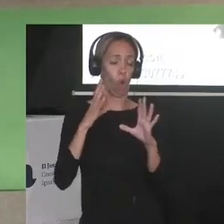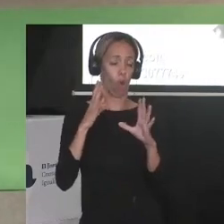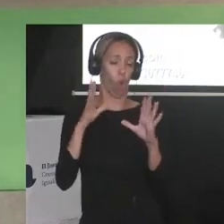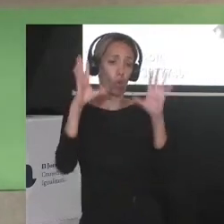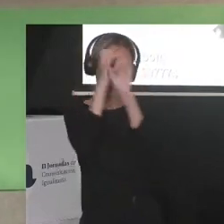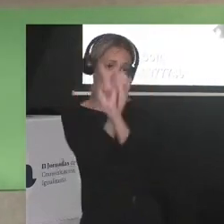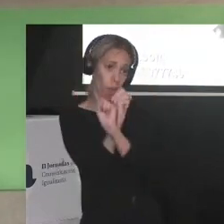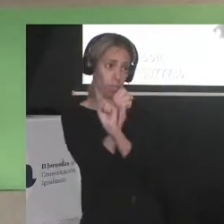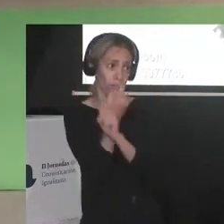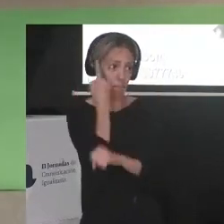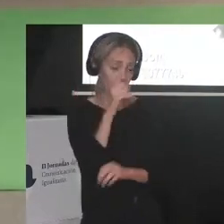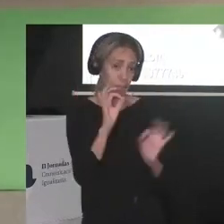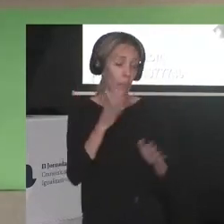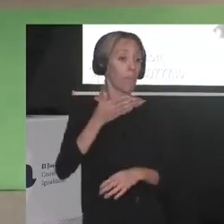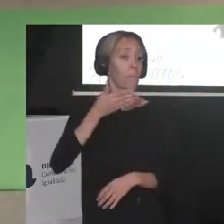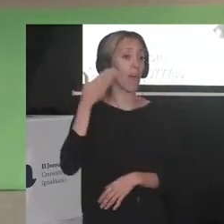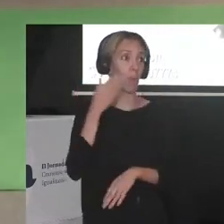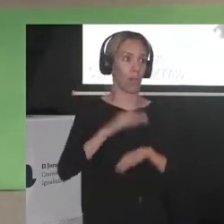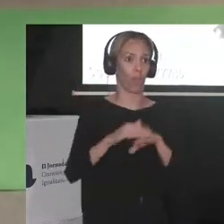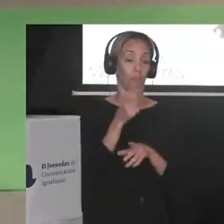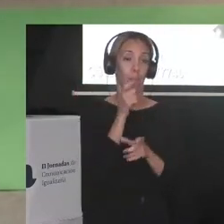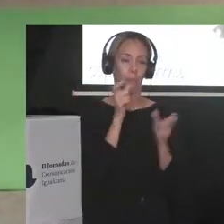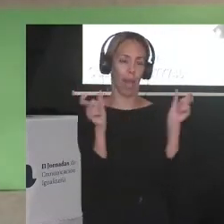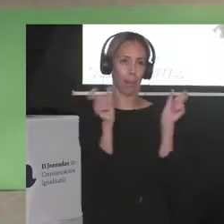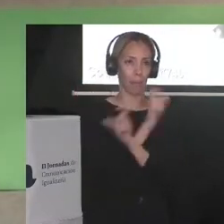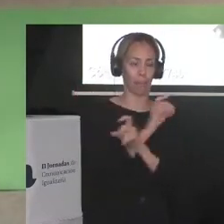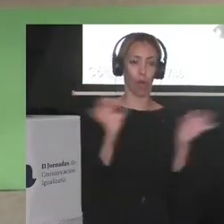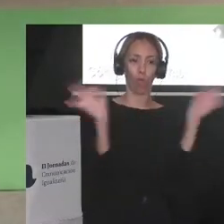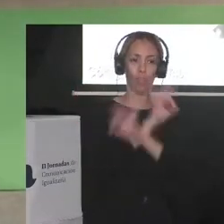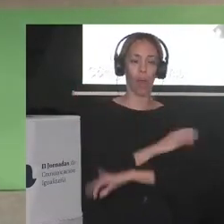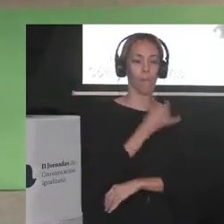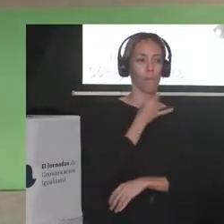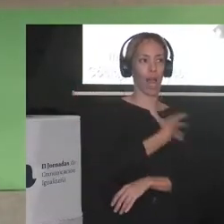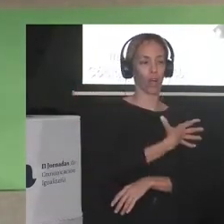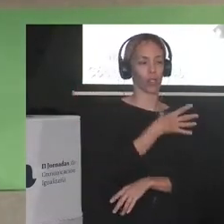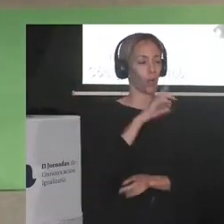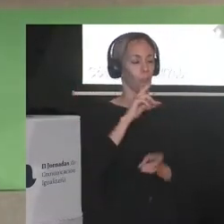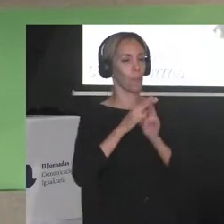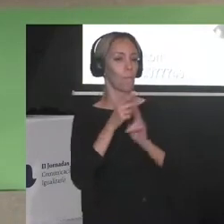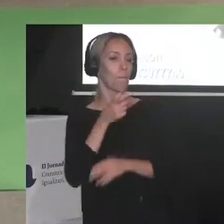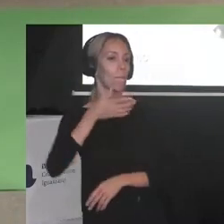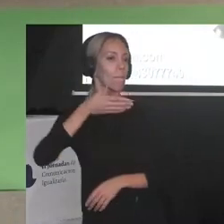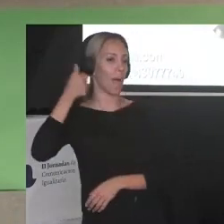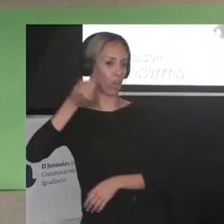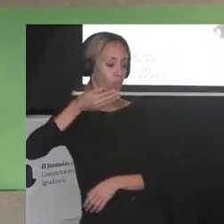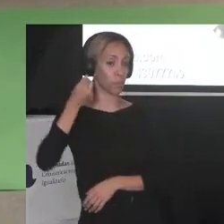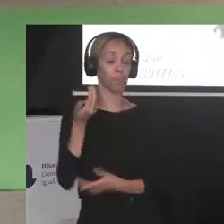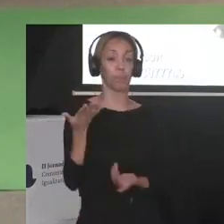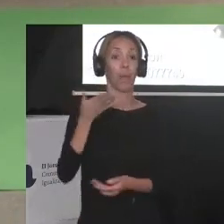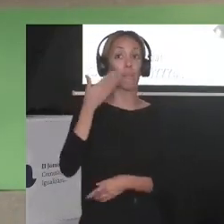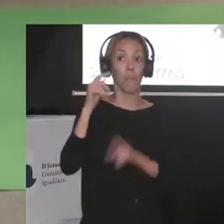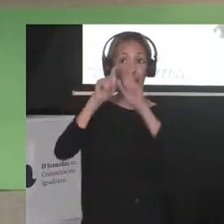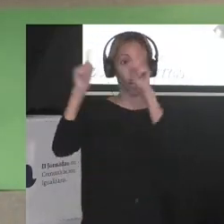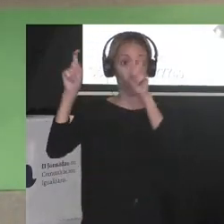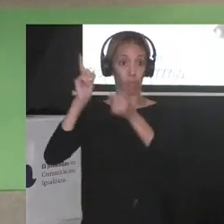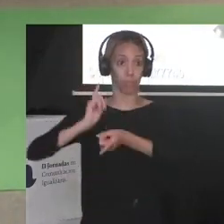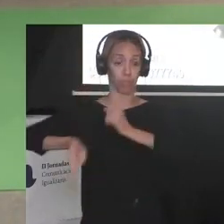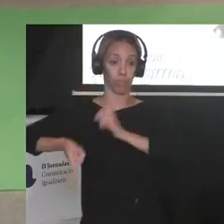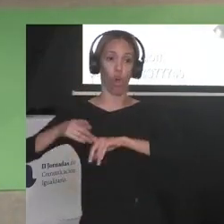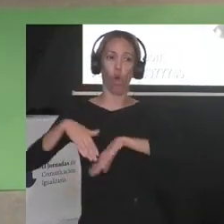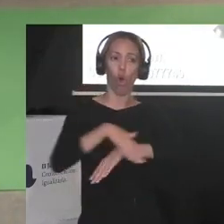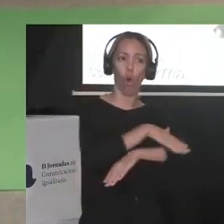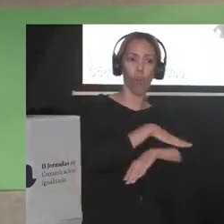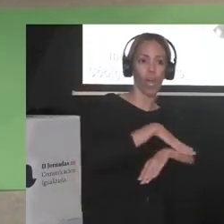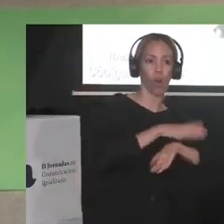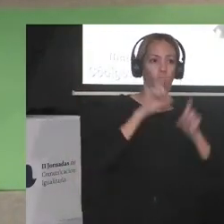bancos perdón perdón blancos quise decir bancos los bancos los gobiernos y las